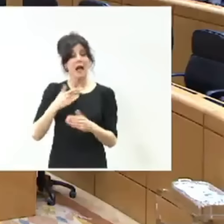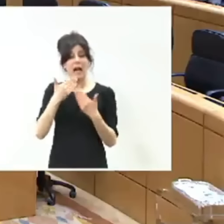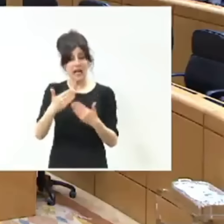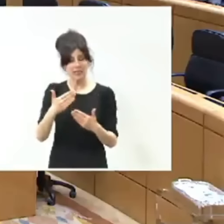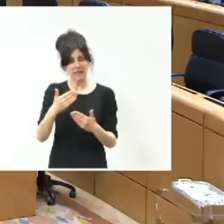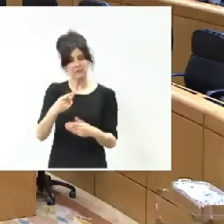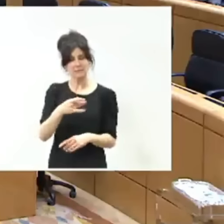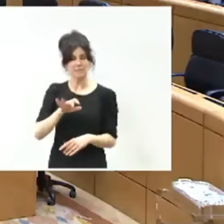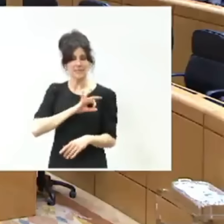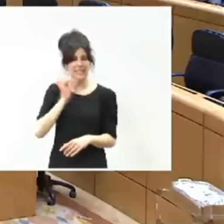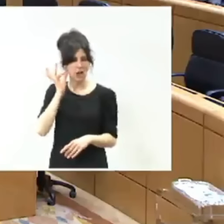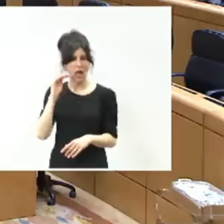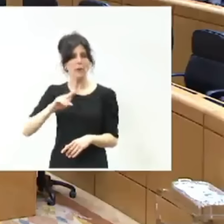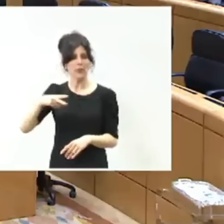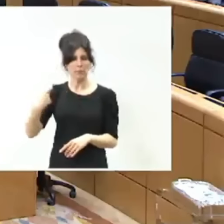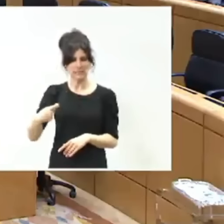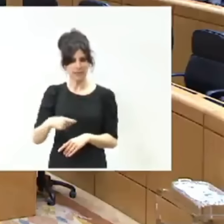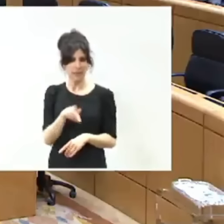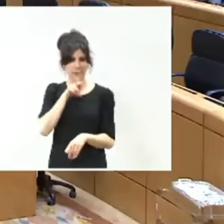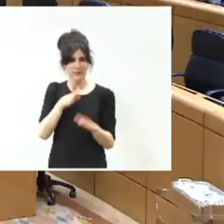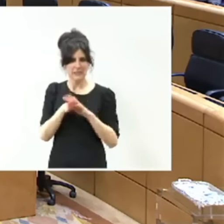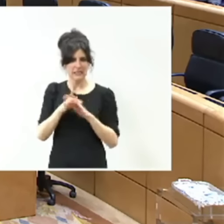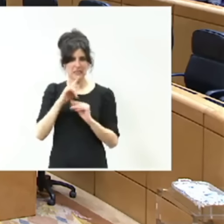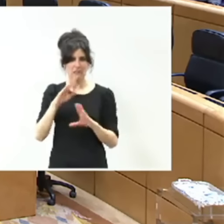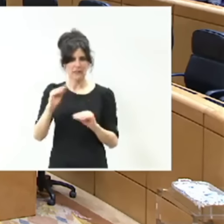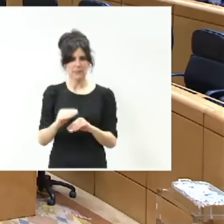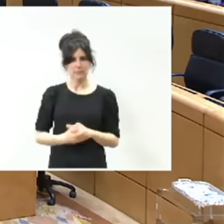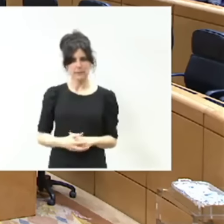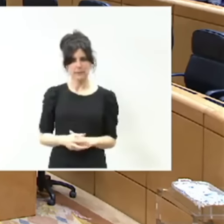vicepresidenta, el tiempo ha finalizado.